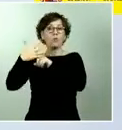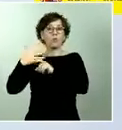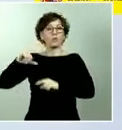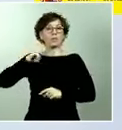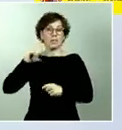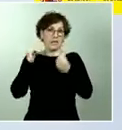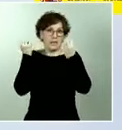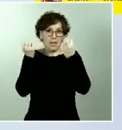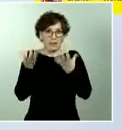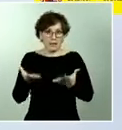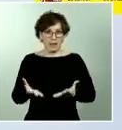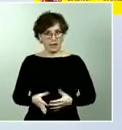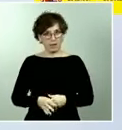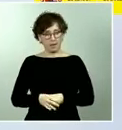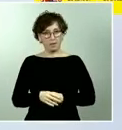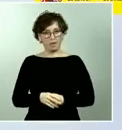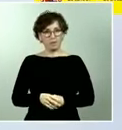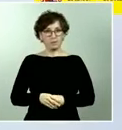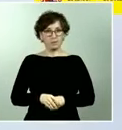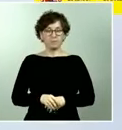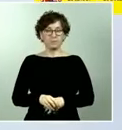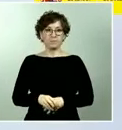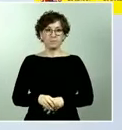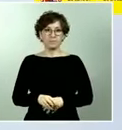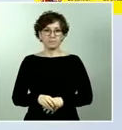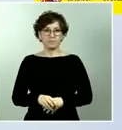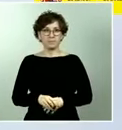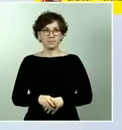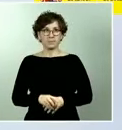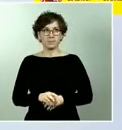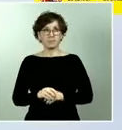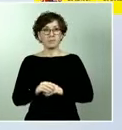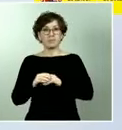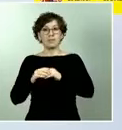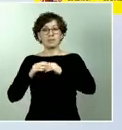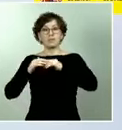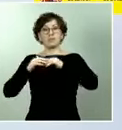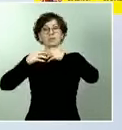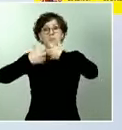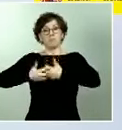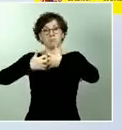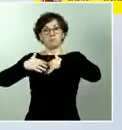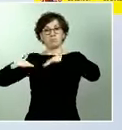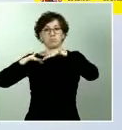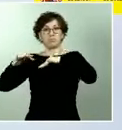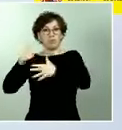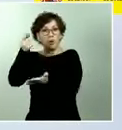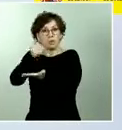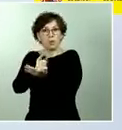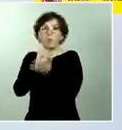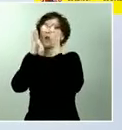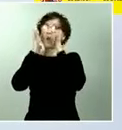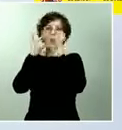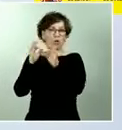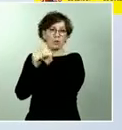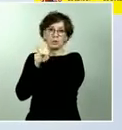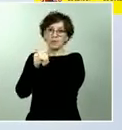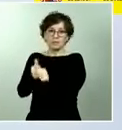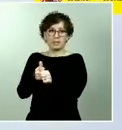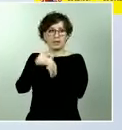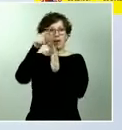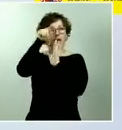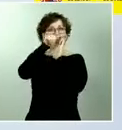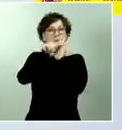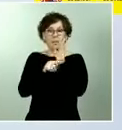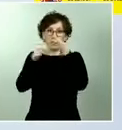el reinicio de la actividad pues tendrá que hacerse también con las medidas de seguridad necesarias para que efectivamente